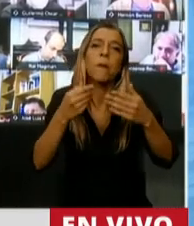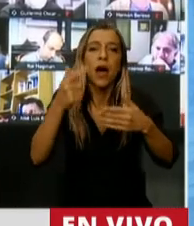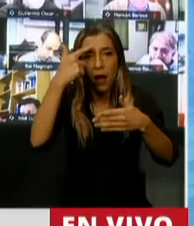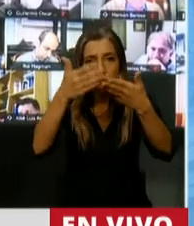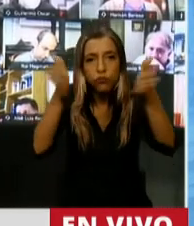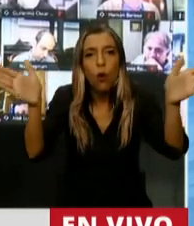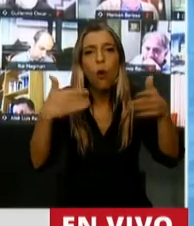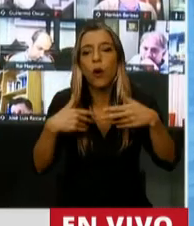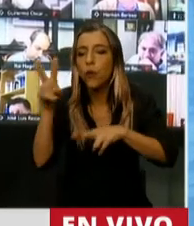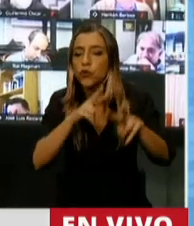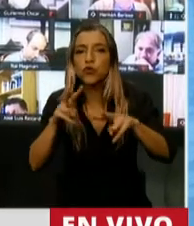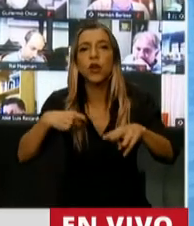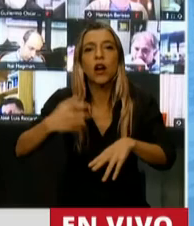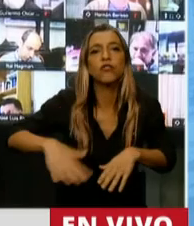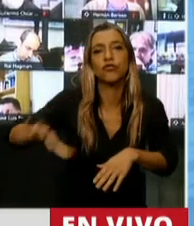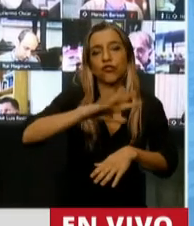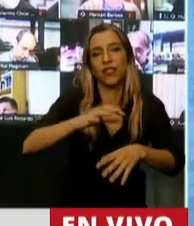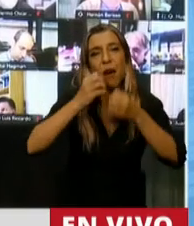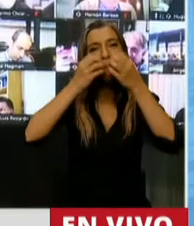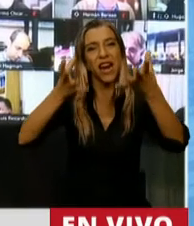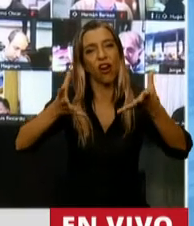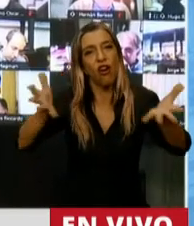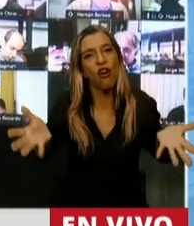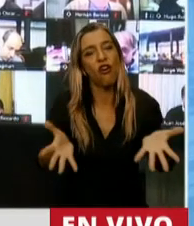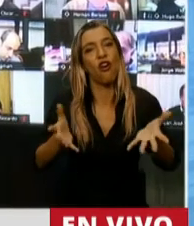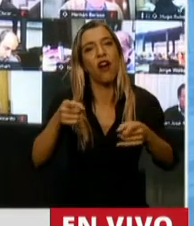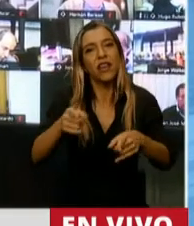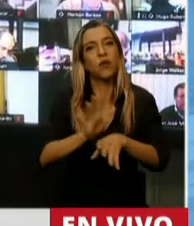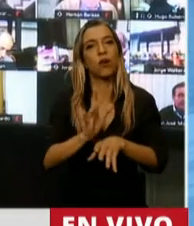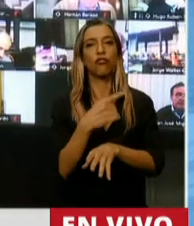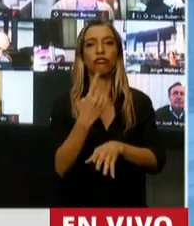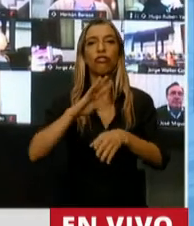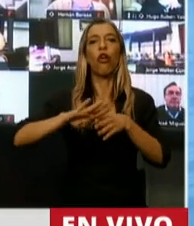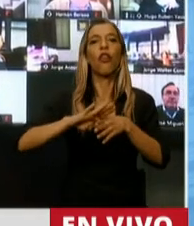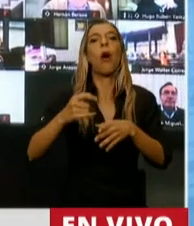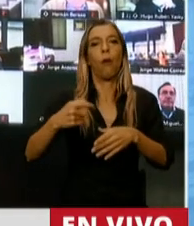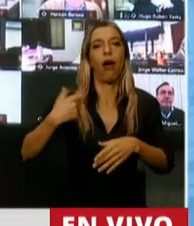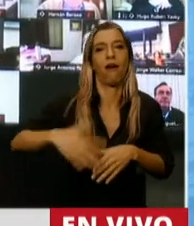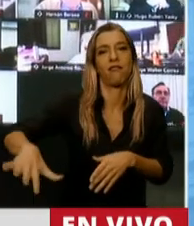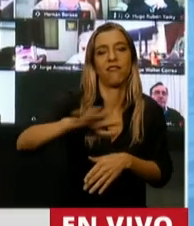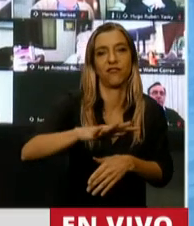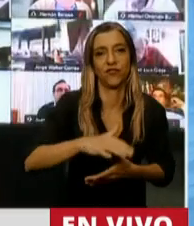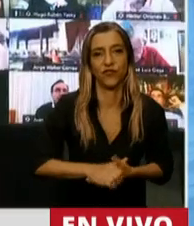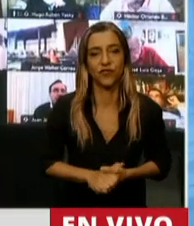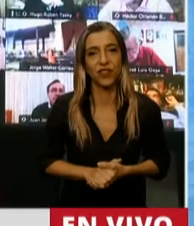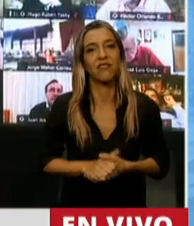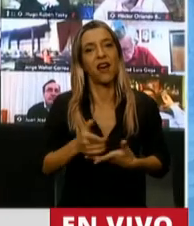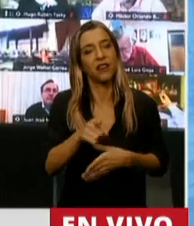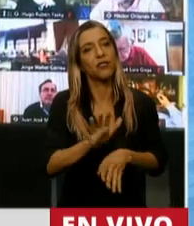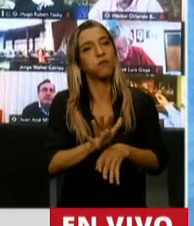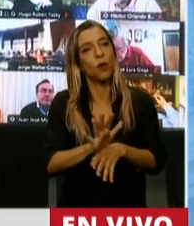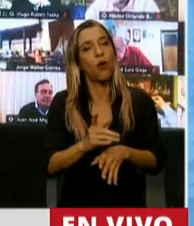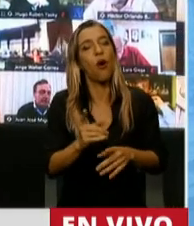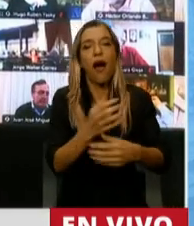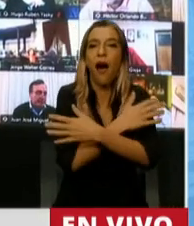como esta y esta es la deuda que tenemos y esta es la generosidad que tenemos que demostrar y es este abrazo que se